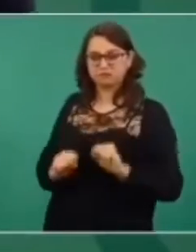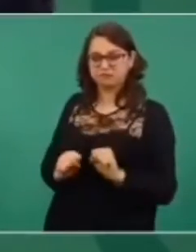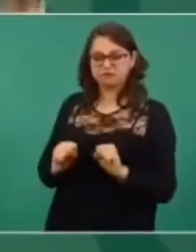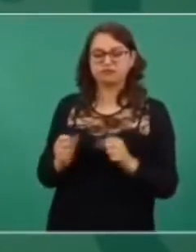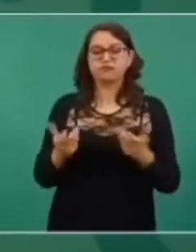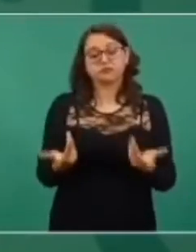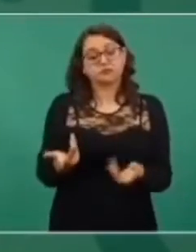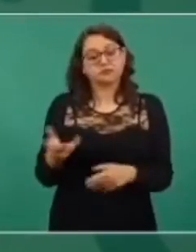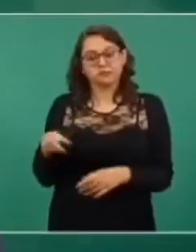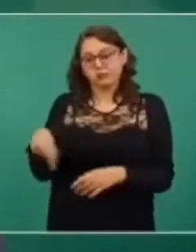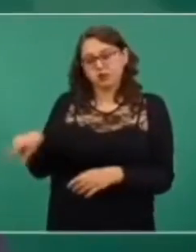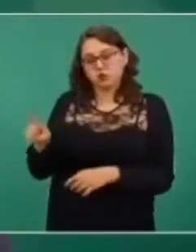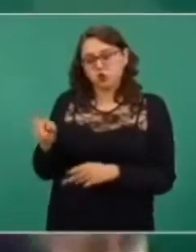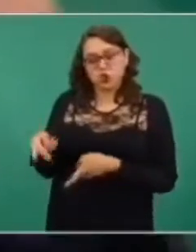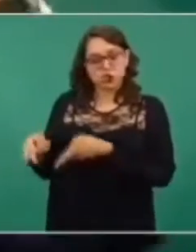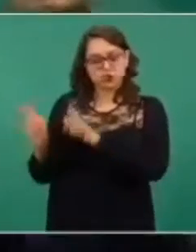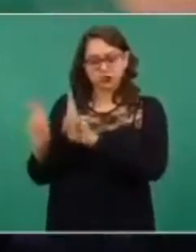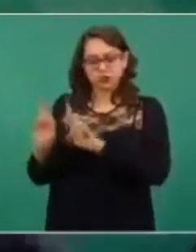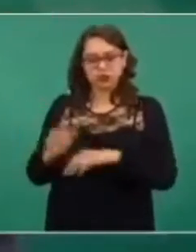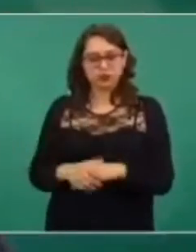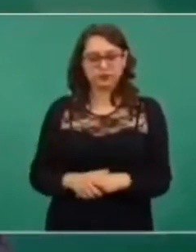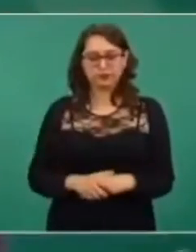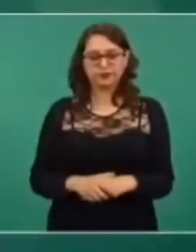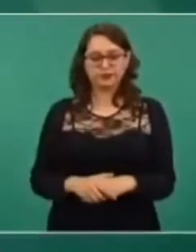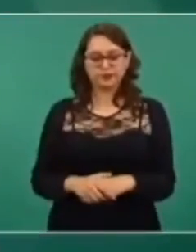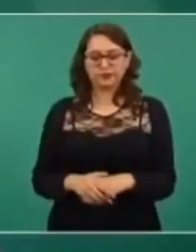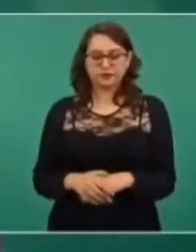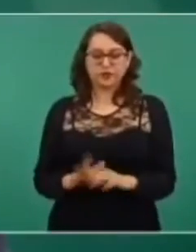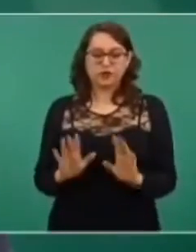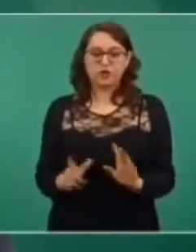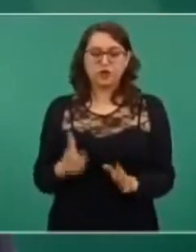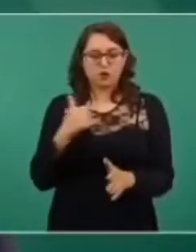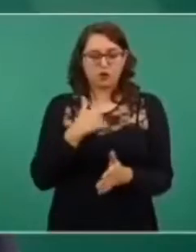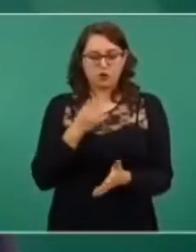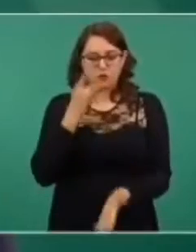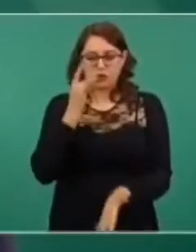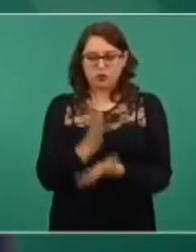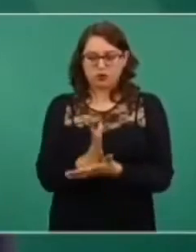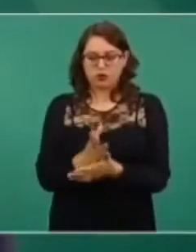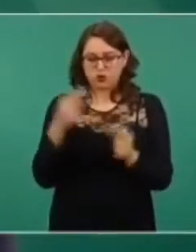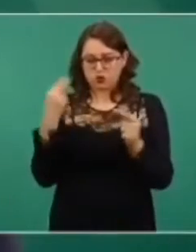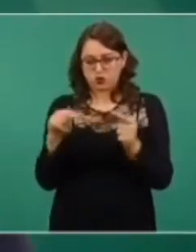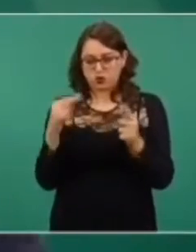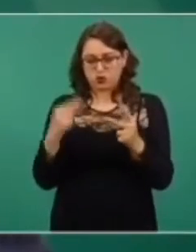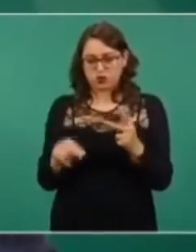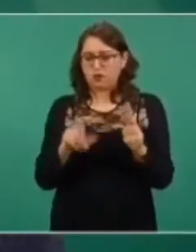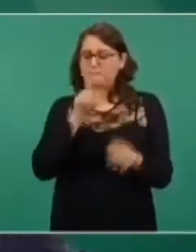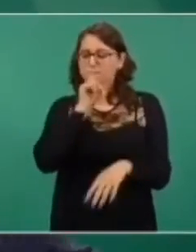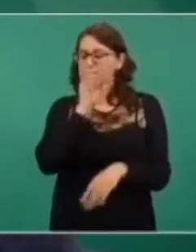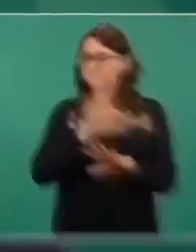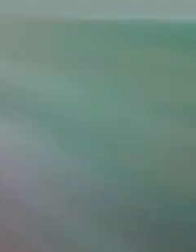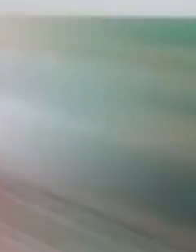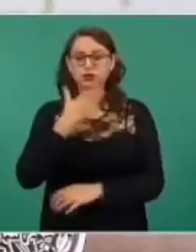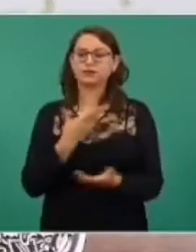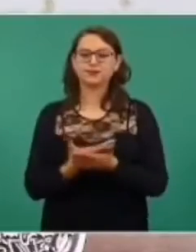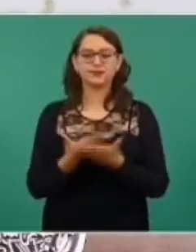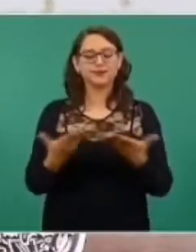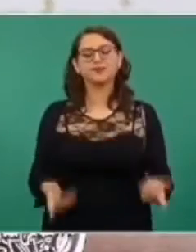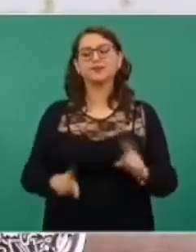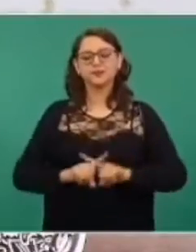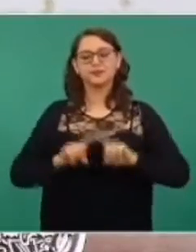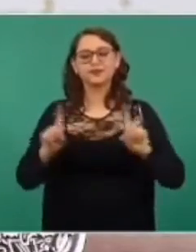líderes, nada más no voy a mencionar aquí cómo se llaman los sindicatos porque no tiene caso,